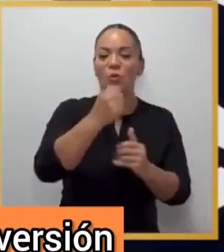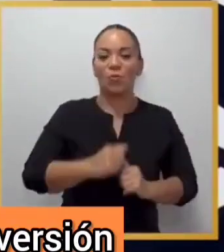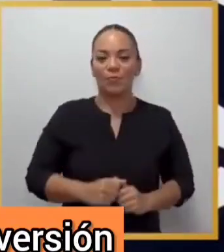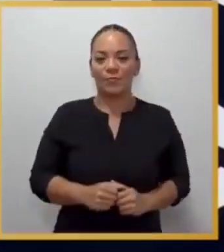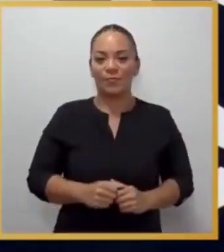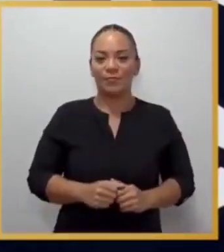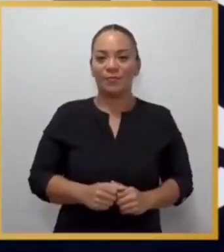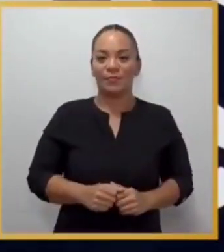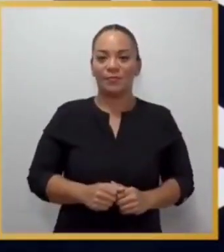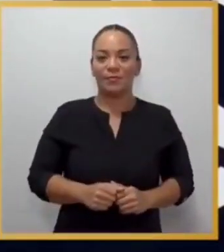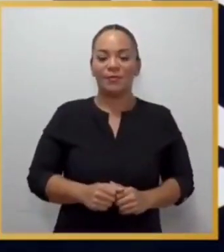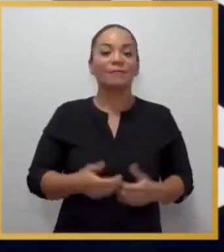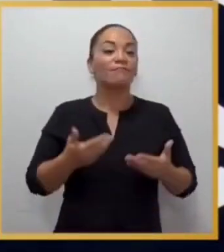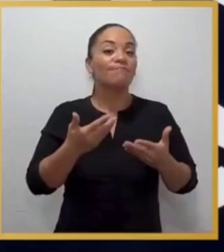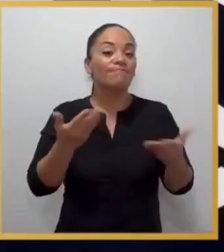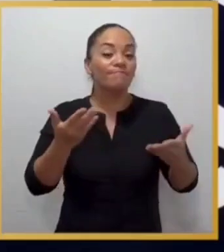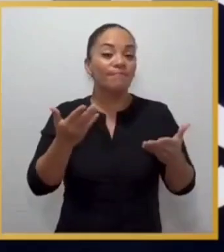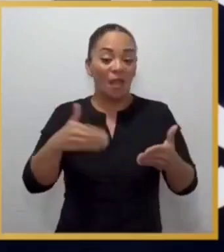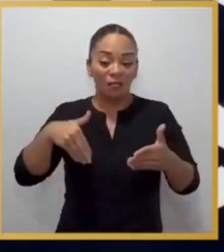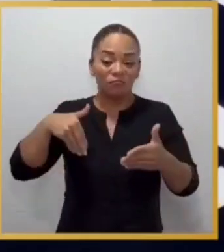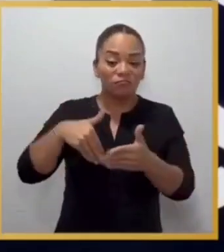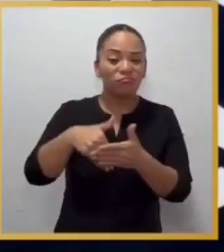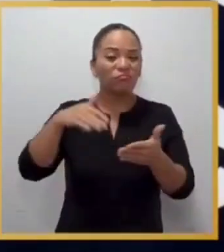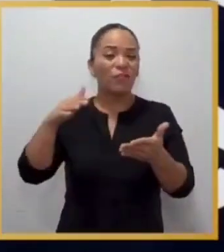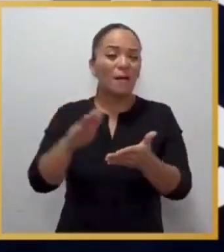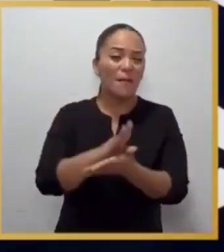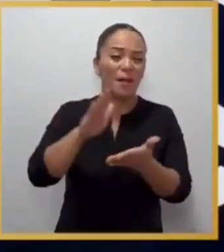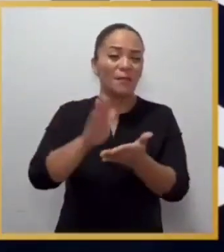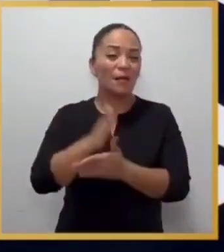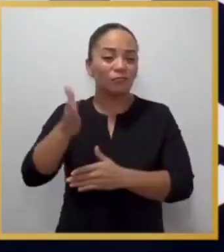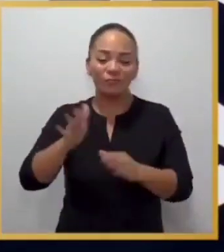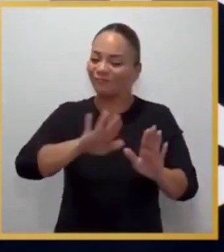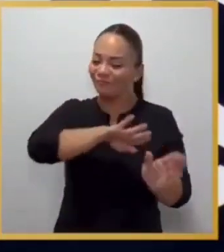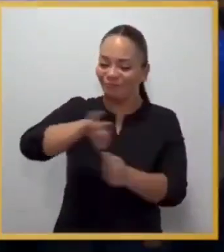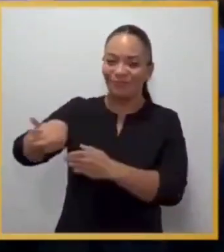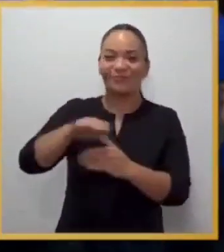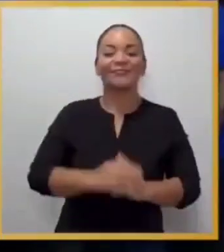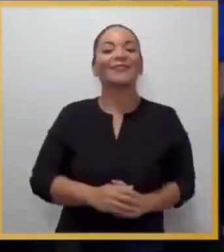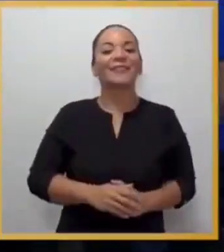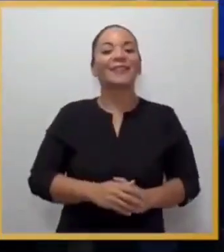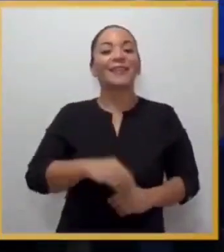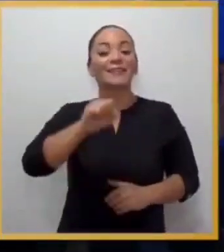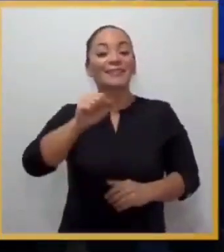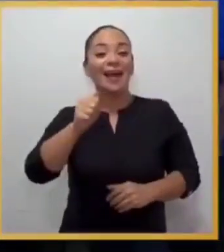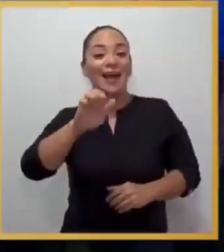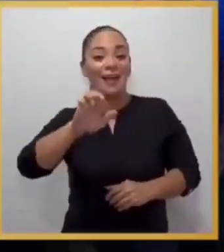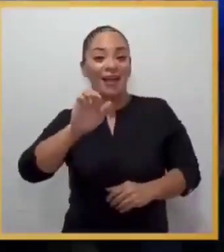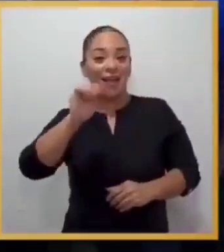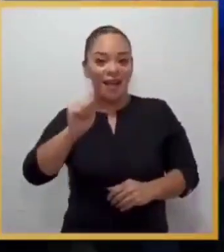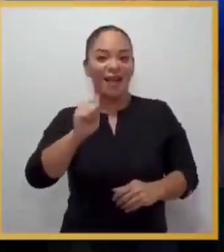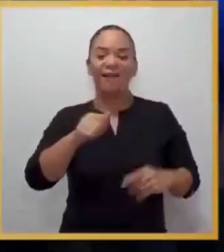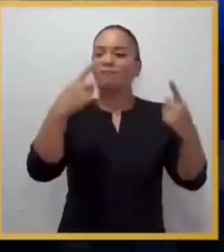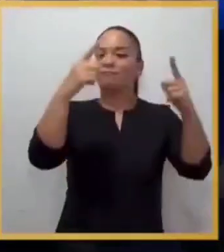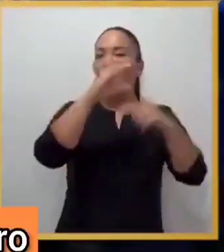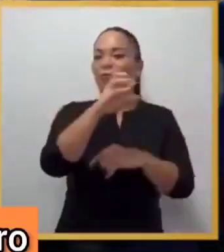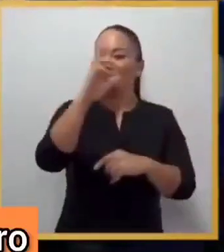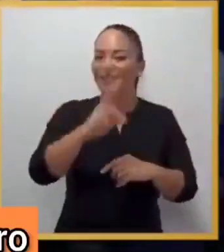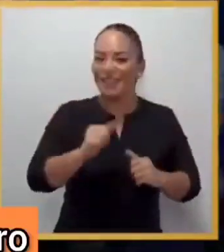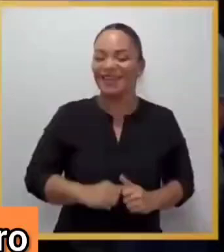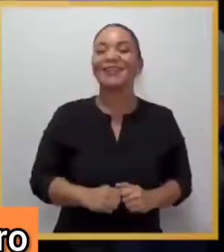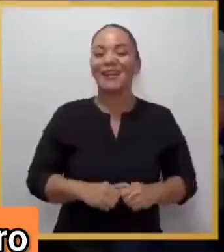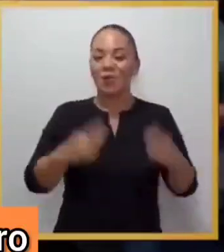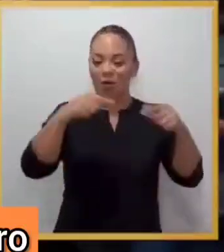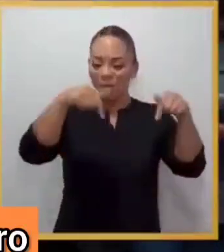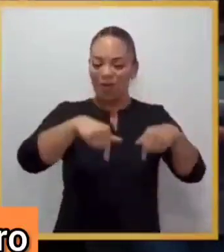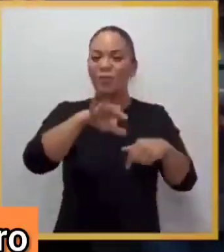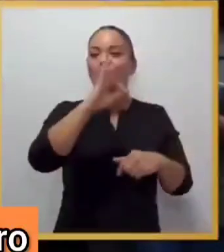inversión, a quitar cuellos de botella. La historia de SAE en Costa Rica es un caso de